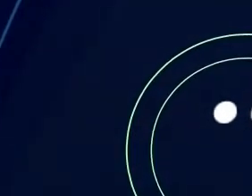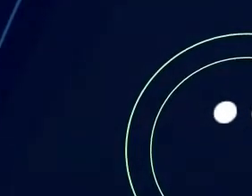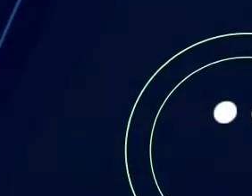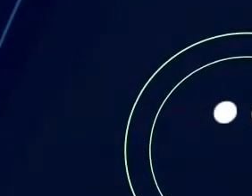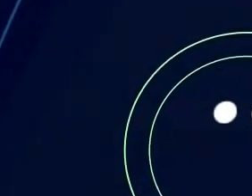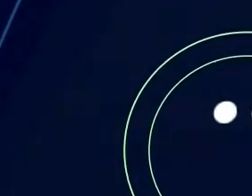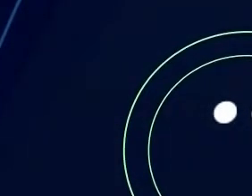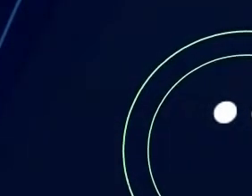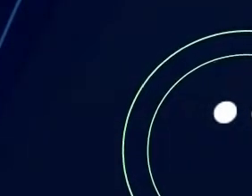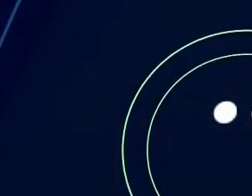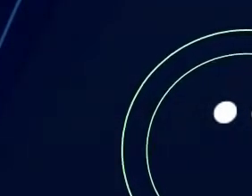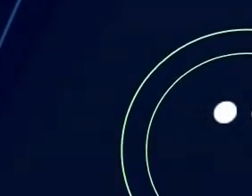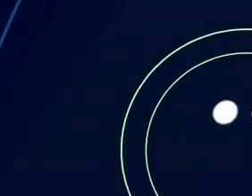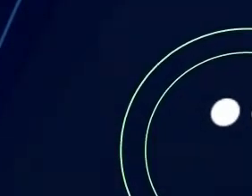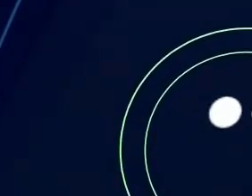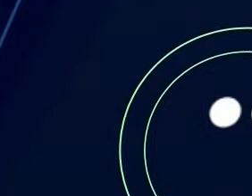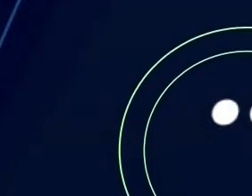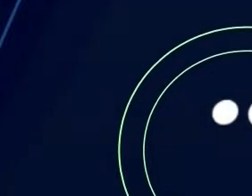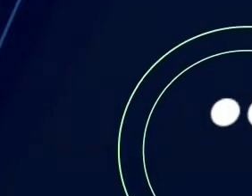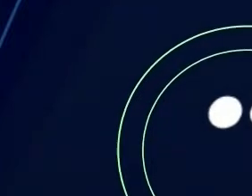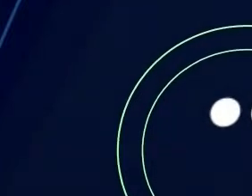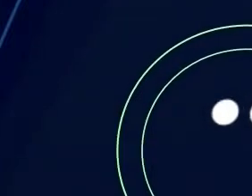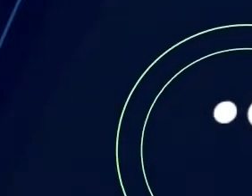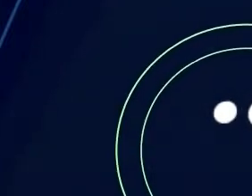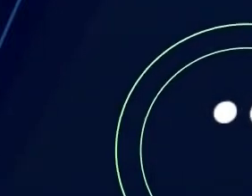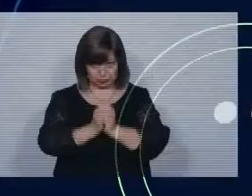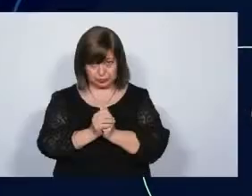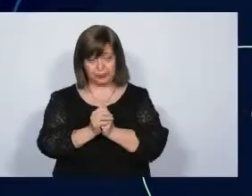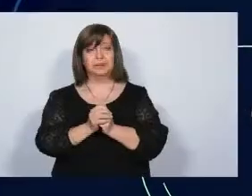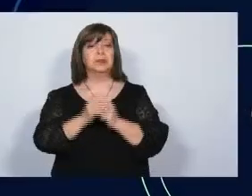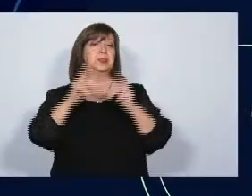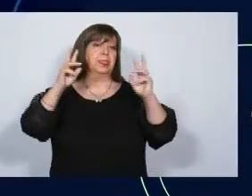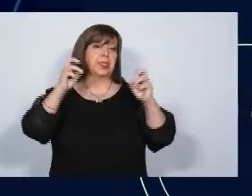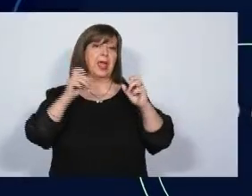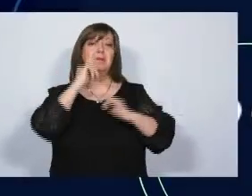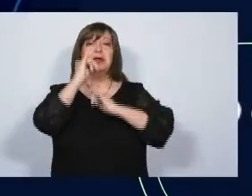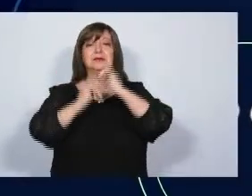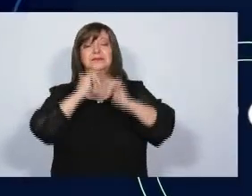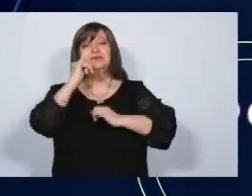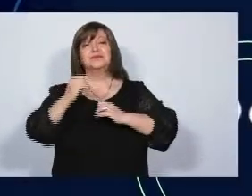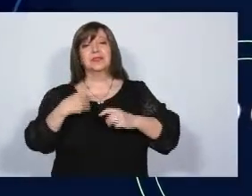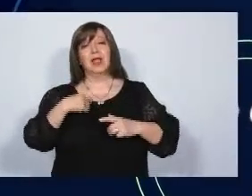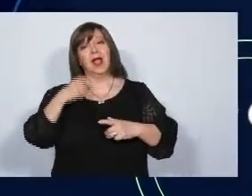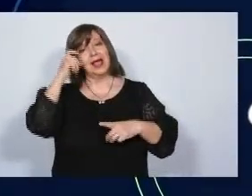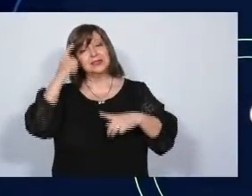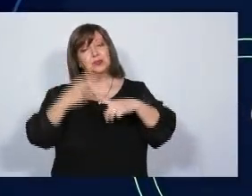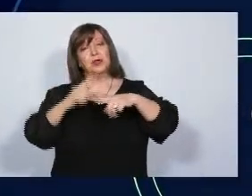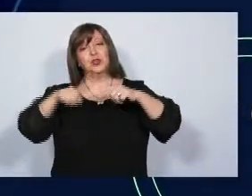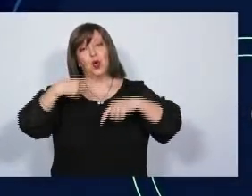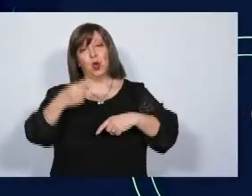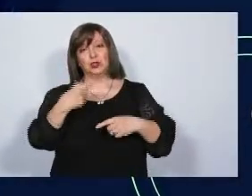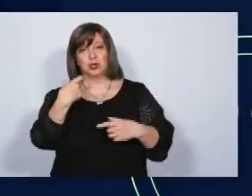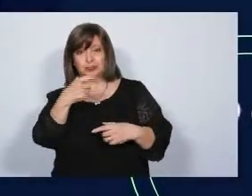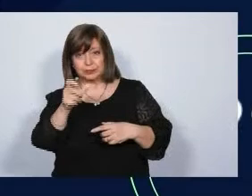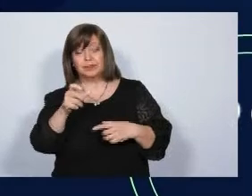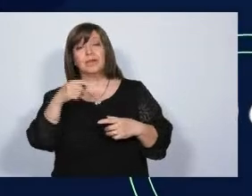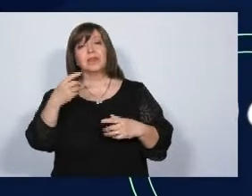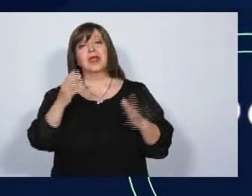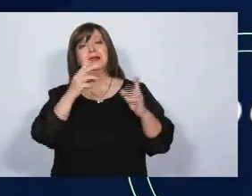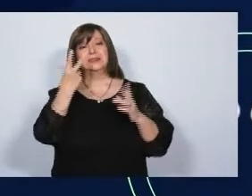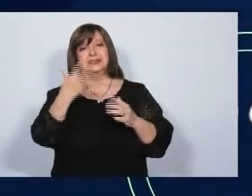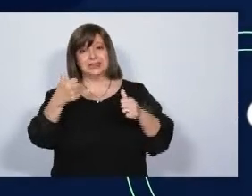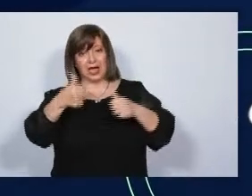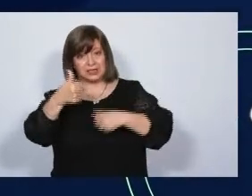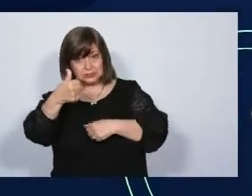para que cada candidato cierre en un minuto el tema de ese bloque, donde pueden referirse a lo que ha expuesto otro candidato. En el sexto bloque,